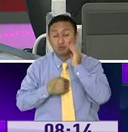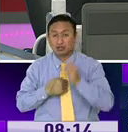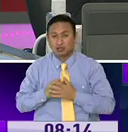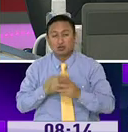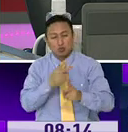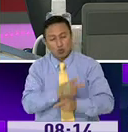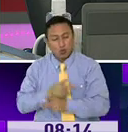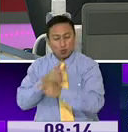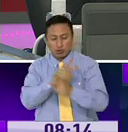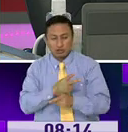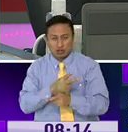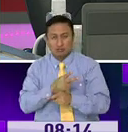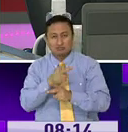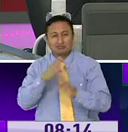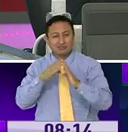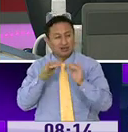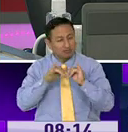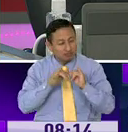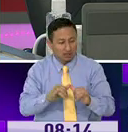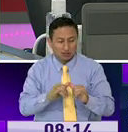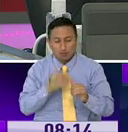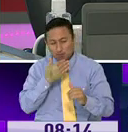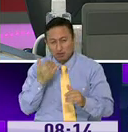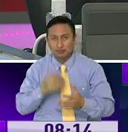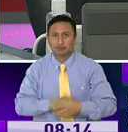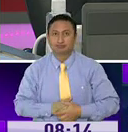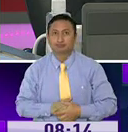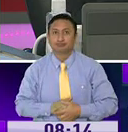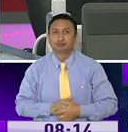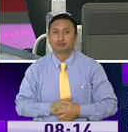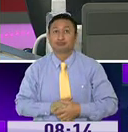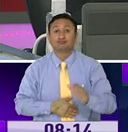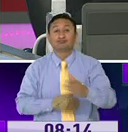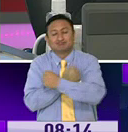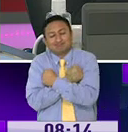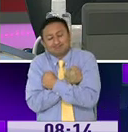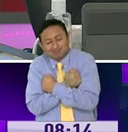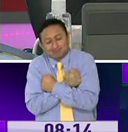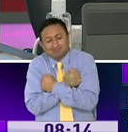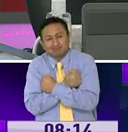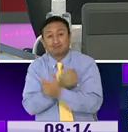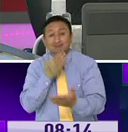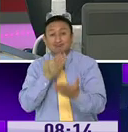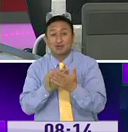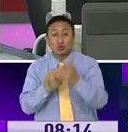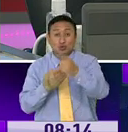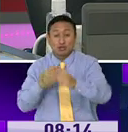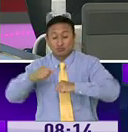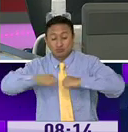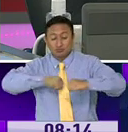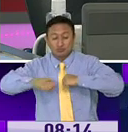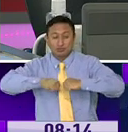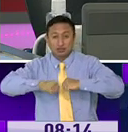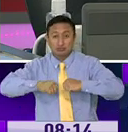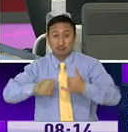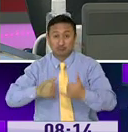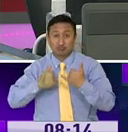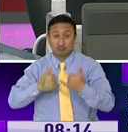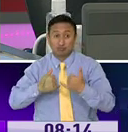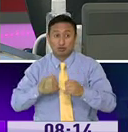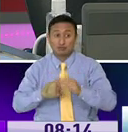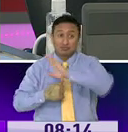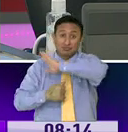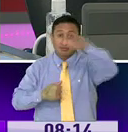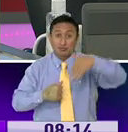tengan mucho cuidado y quedarse en casa es la mejor solución. Señor Secretario, mandarle un abrazo grande, gracias por el trabajo, son momentos en los cuales